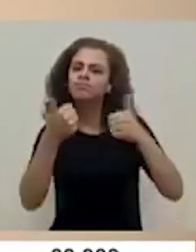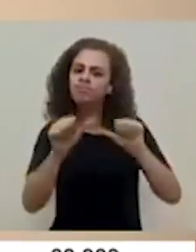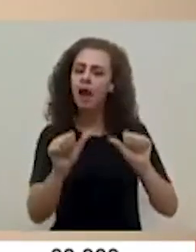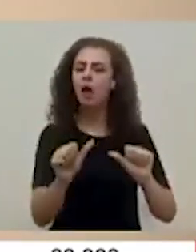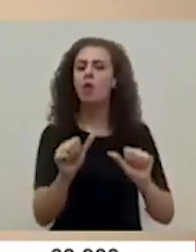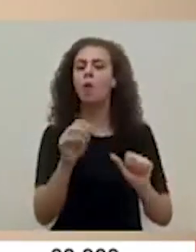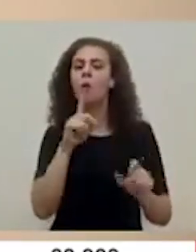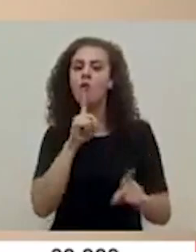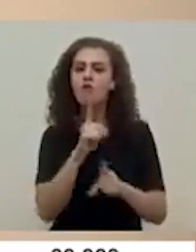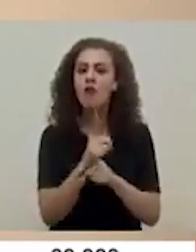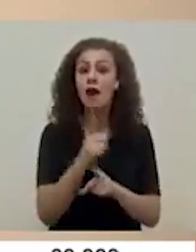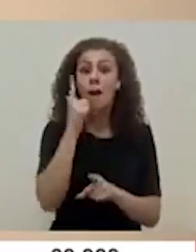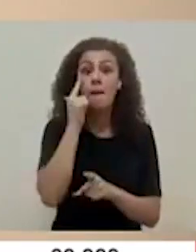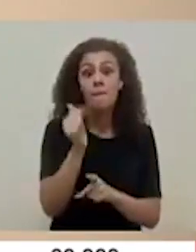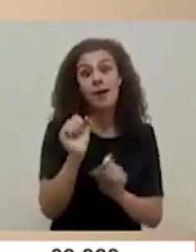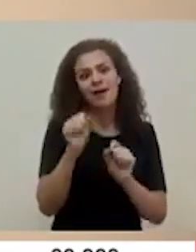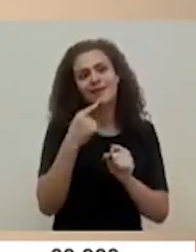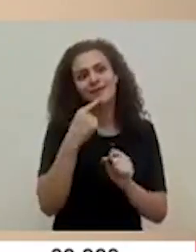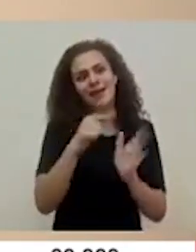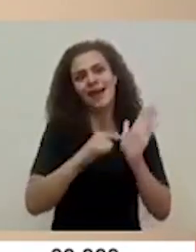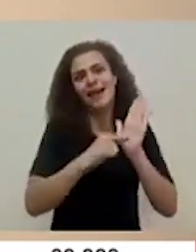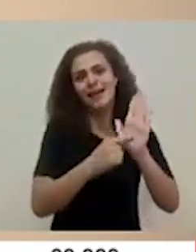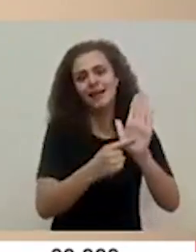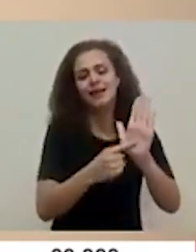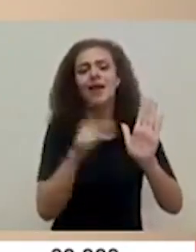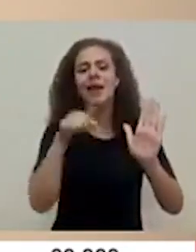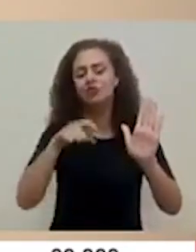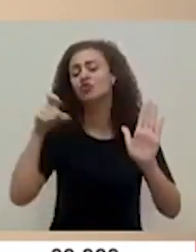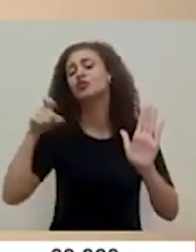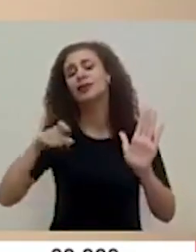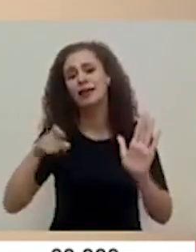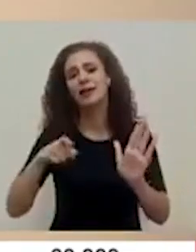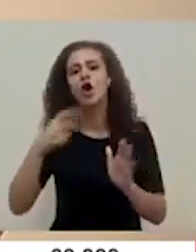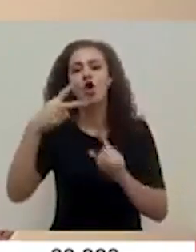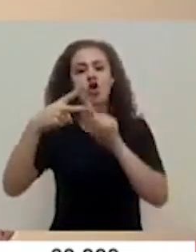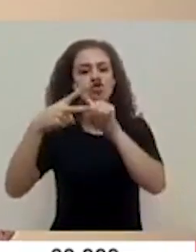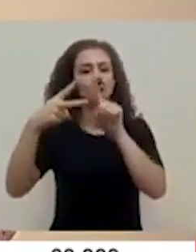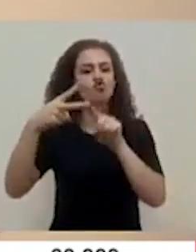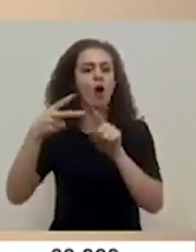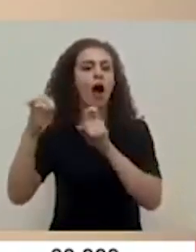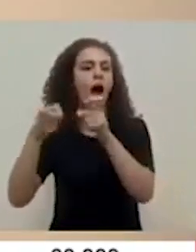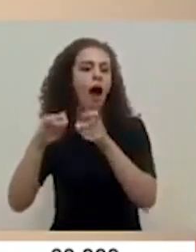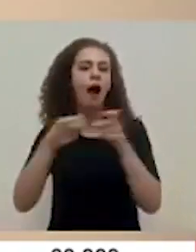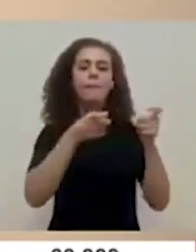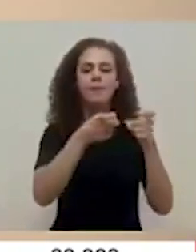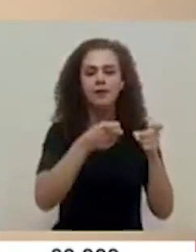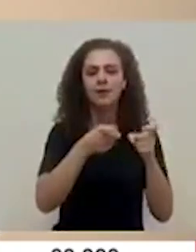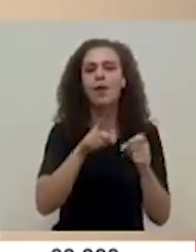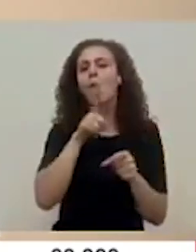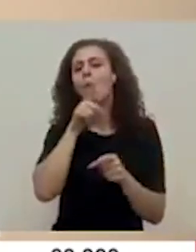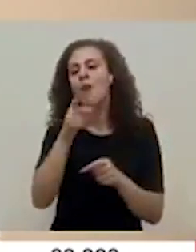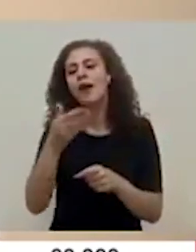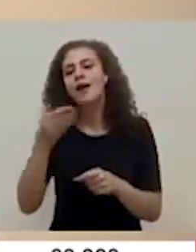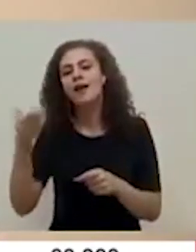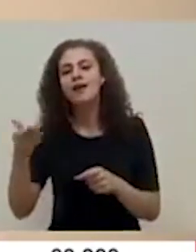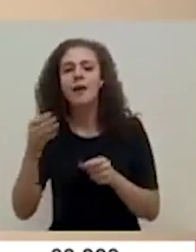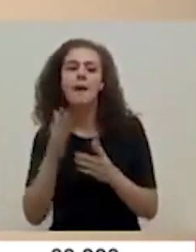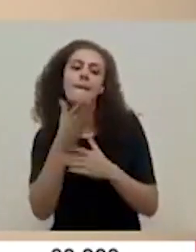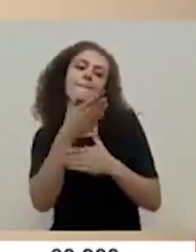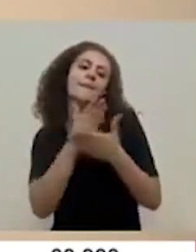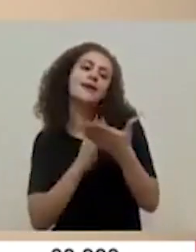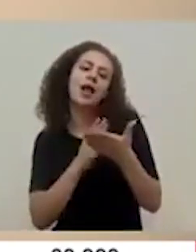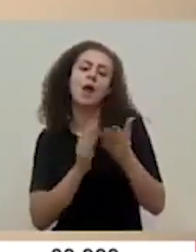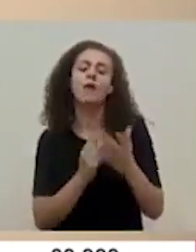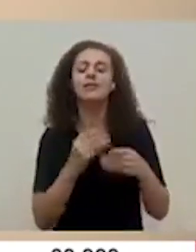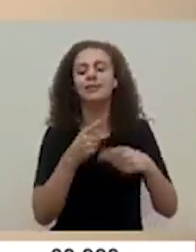acuerdo porque como bien acabo de señalar esto va a requerir dos administraciones porque es un instrumento de mediano plazo